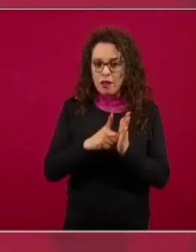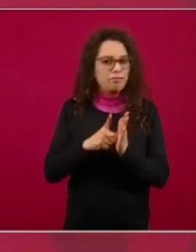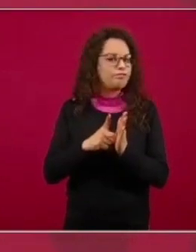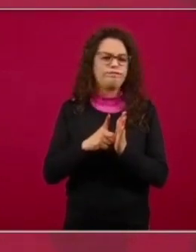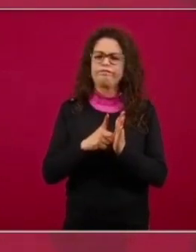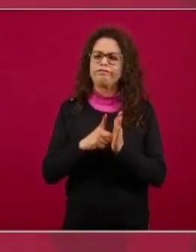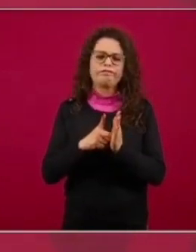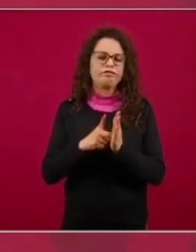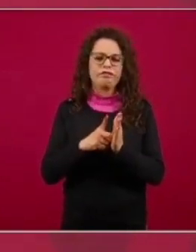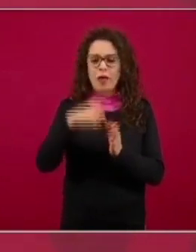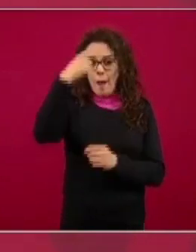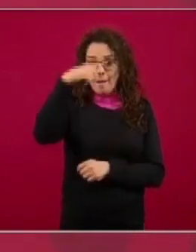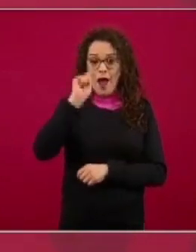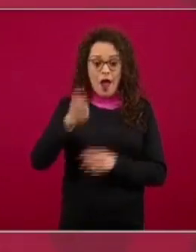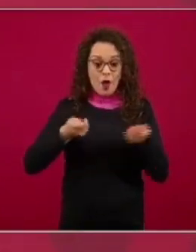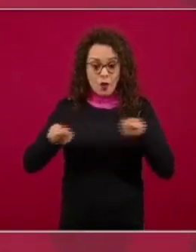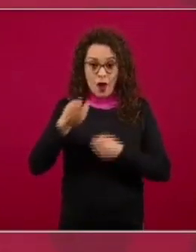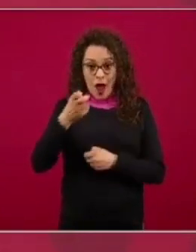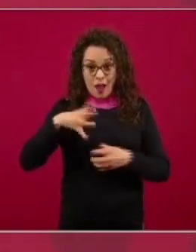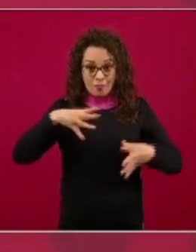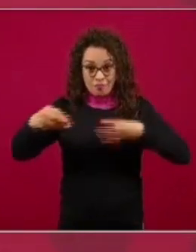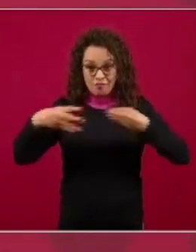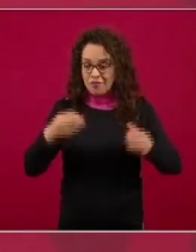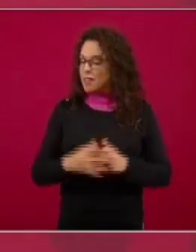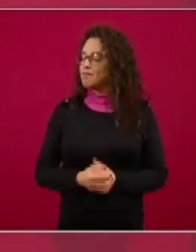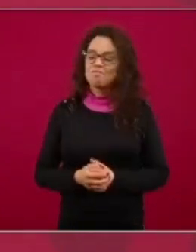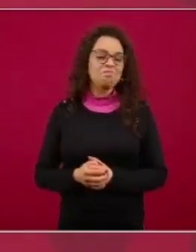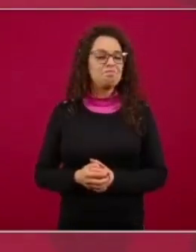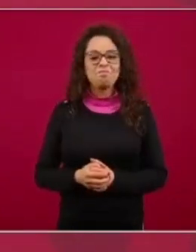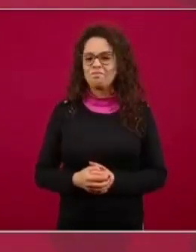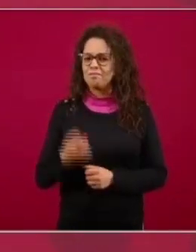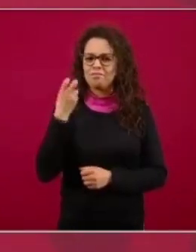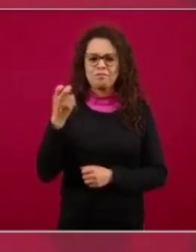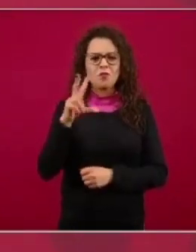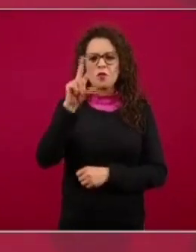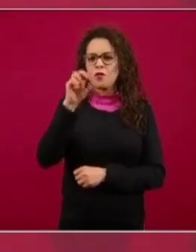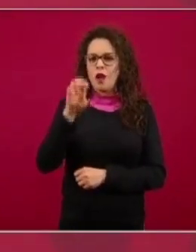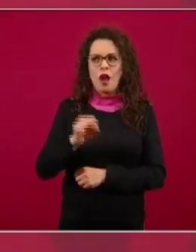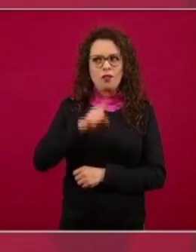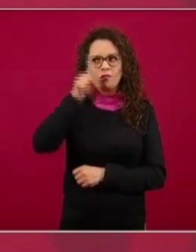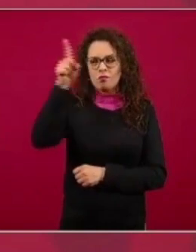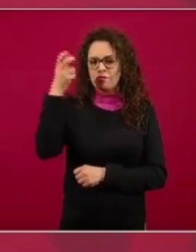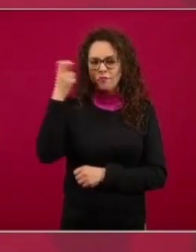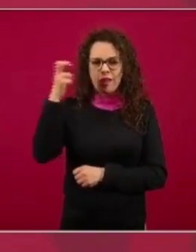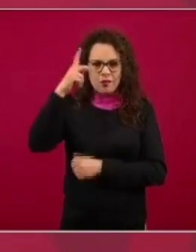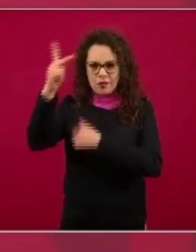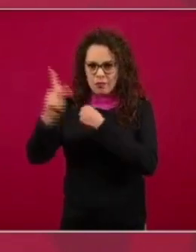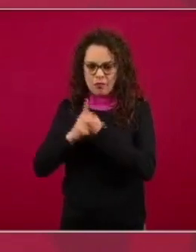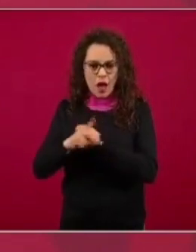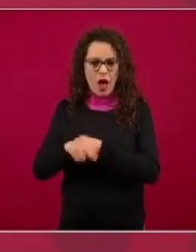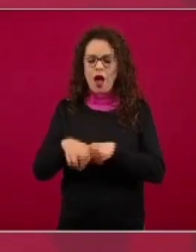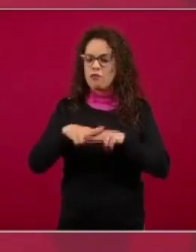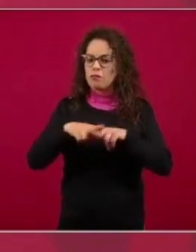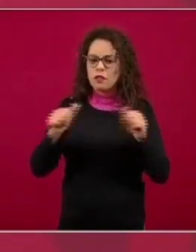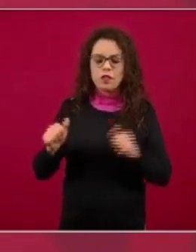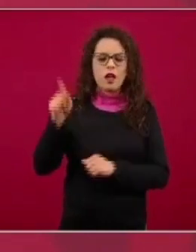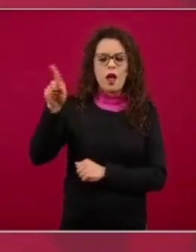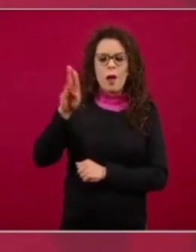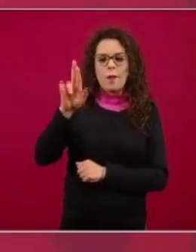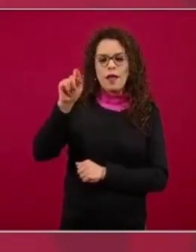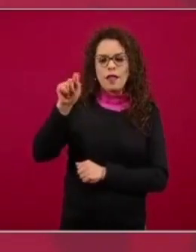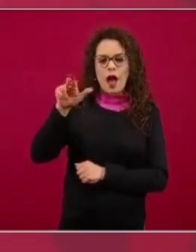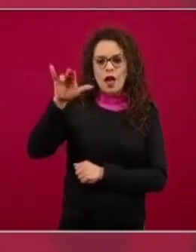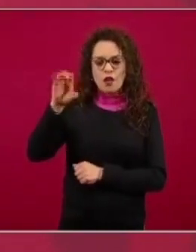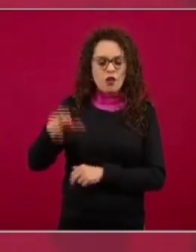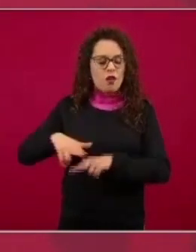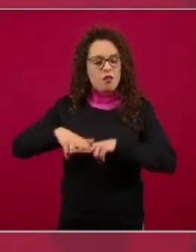para el control epidémico espontáneo no, no fue el caso ni del gobierno de Suecia tampoco el gobierno británico y tampoco el de